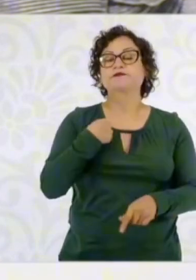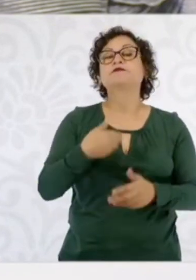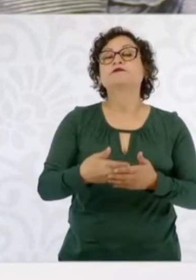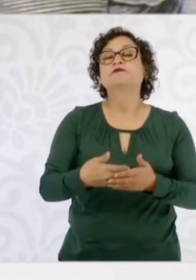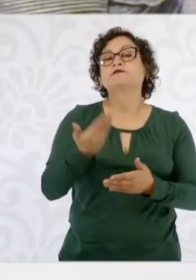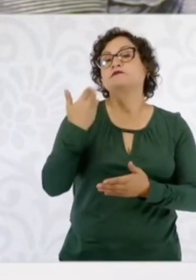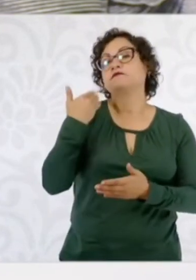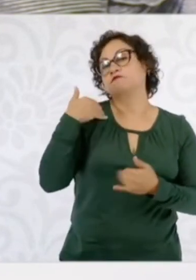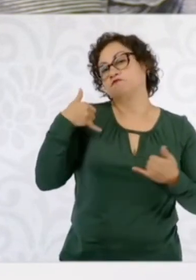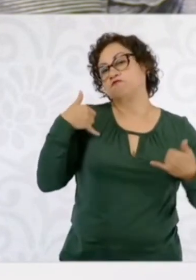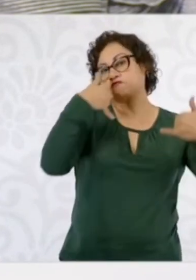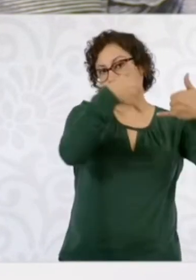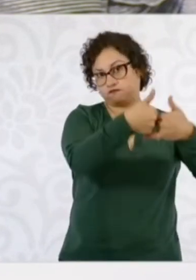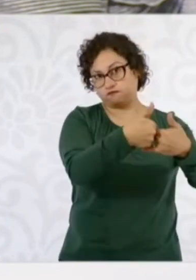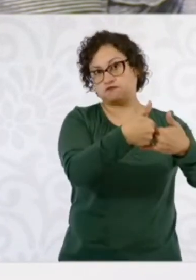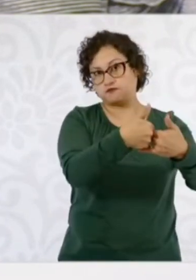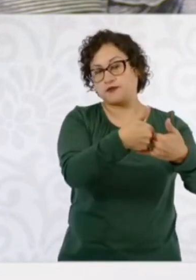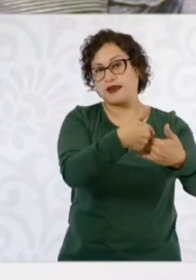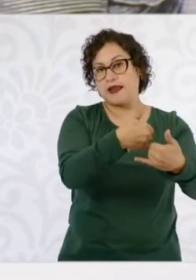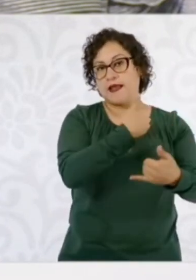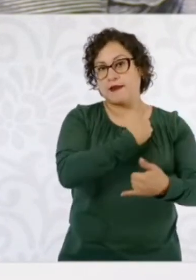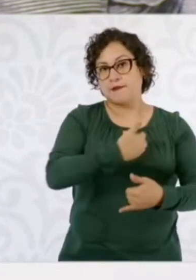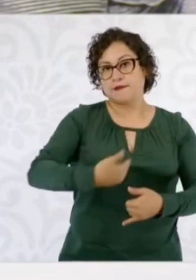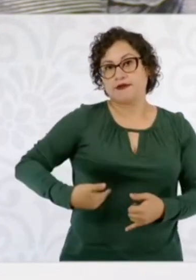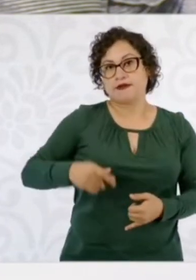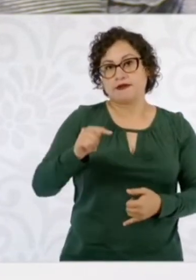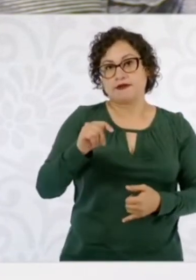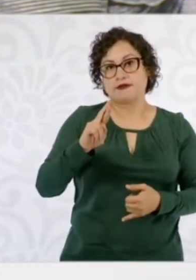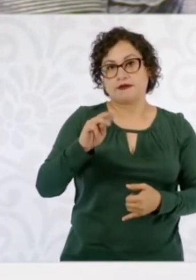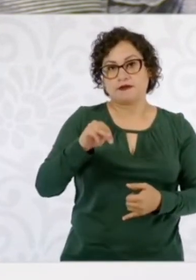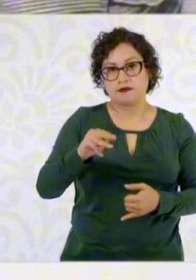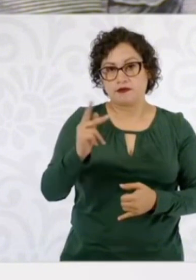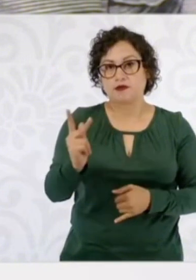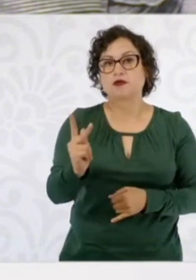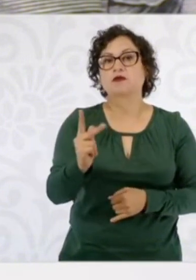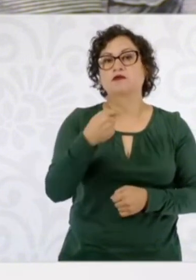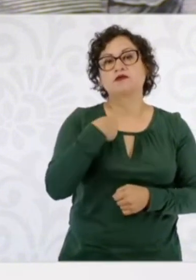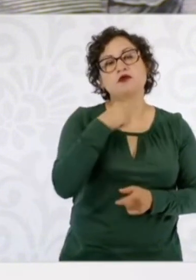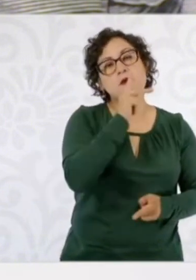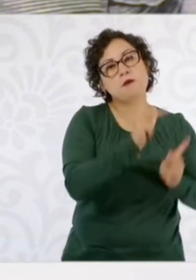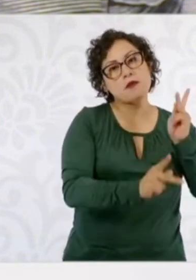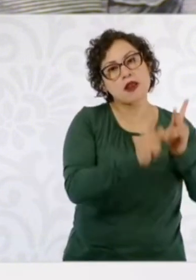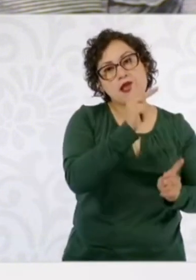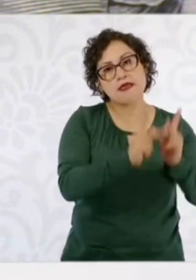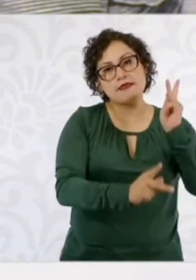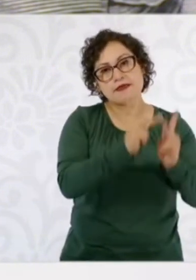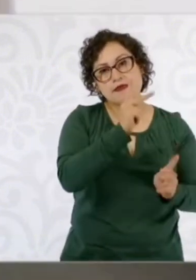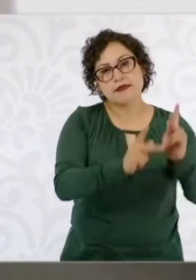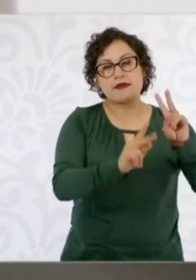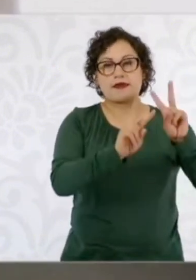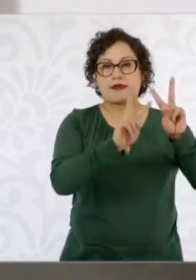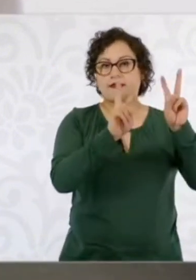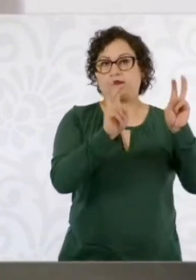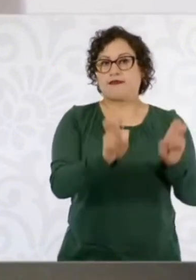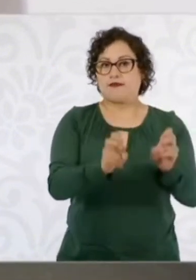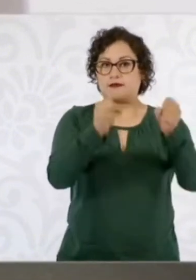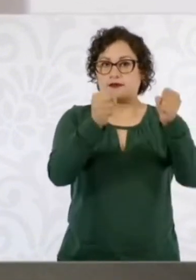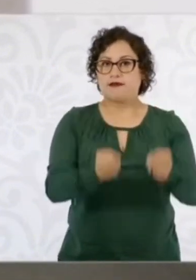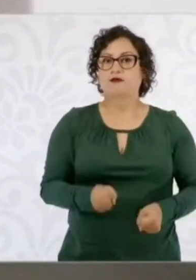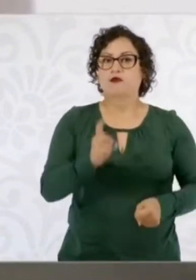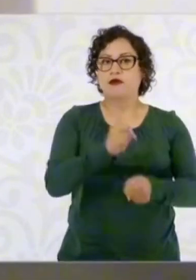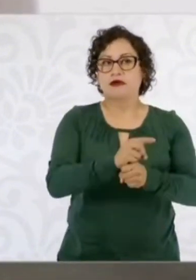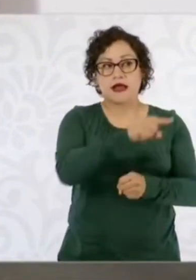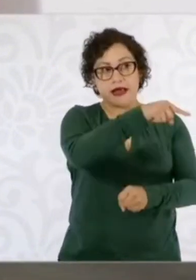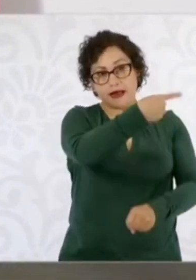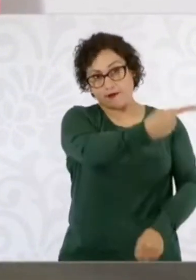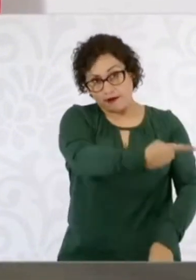Trump hablamos del tema de seguridad. Él me preguntó en qué